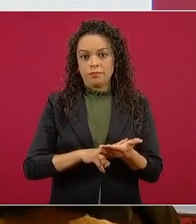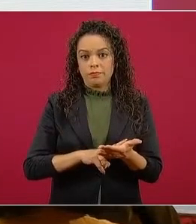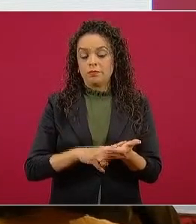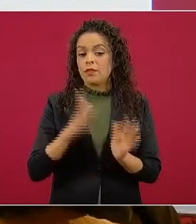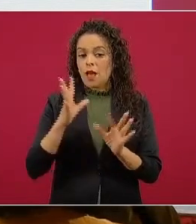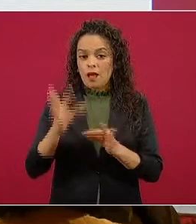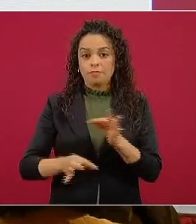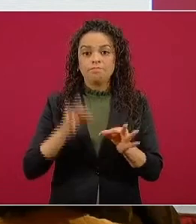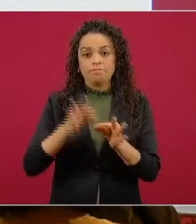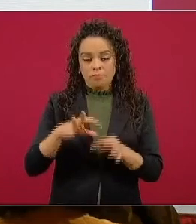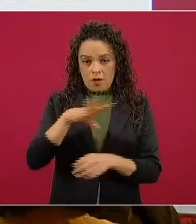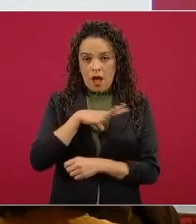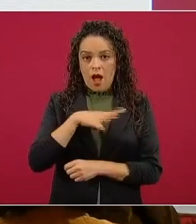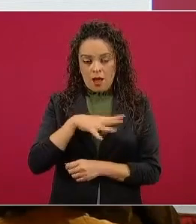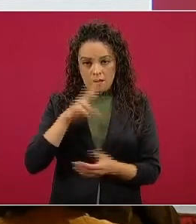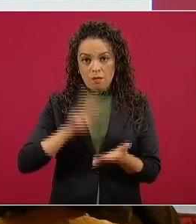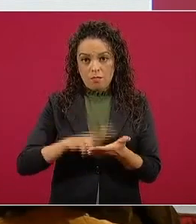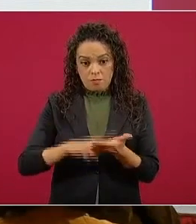hay precios de garantía.